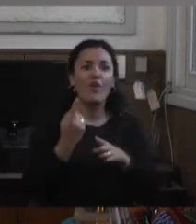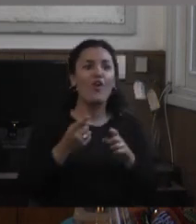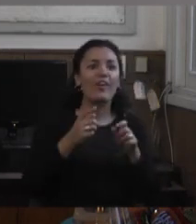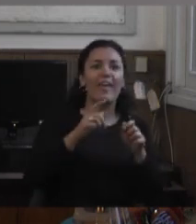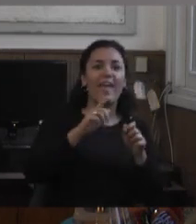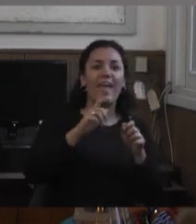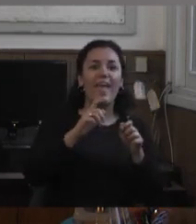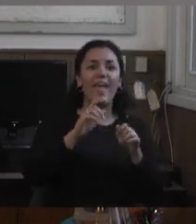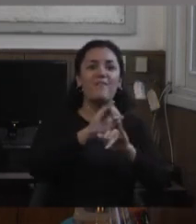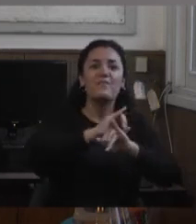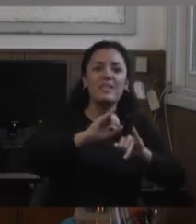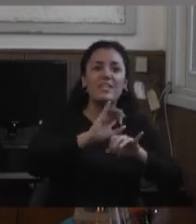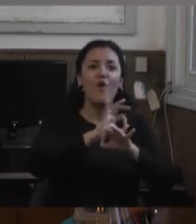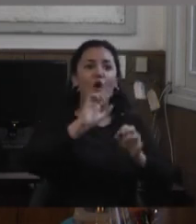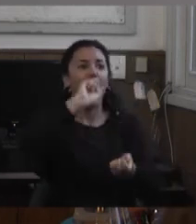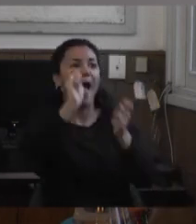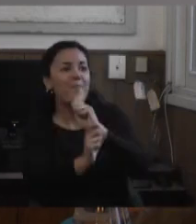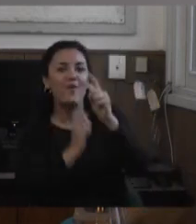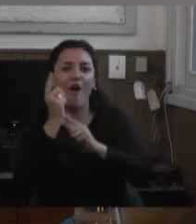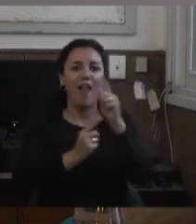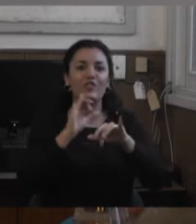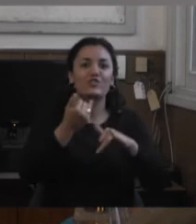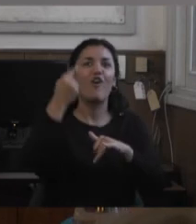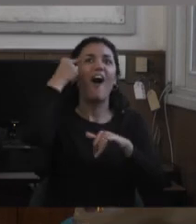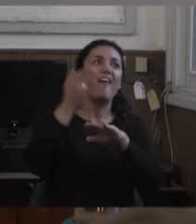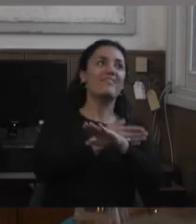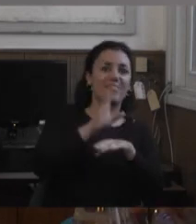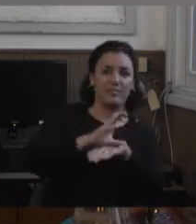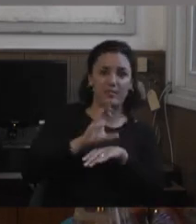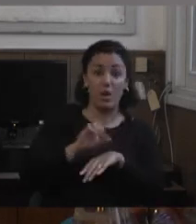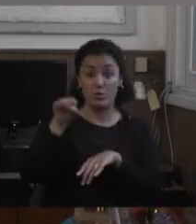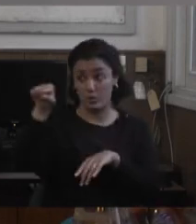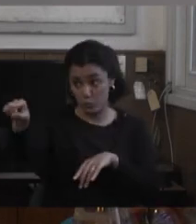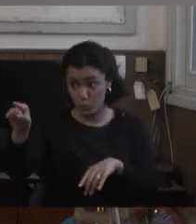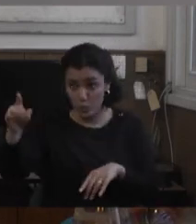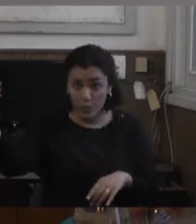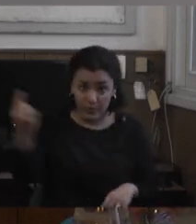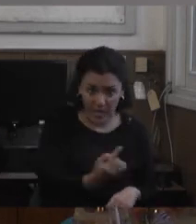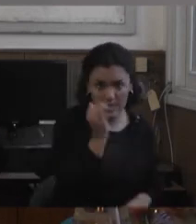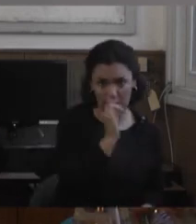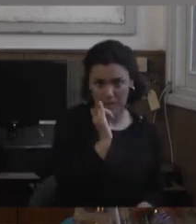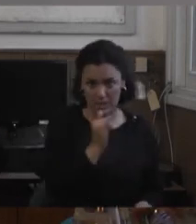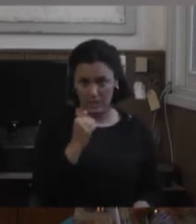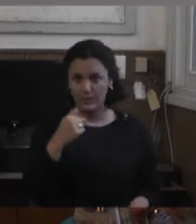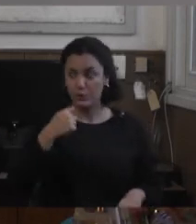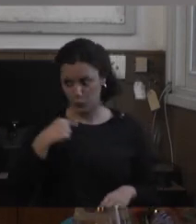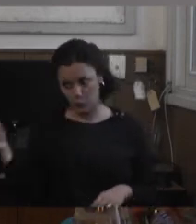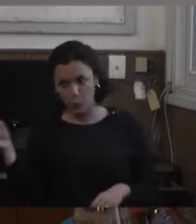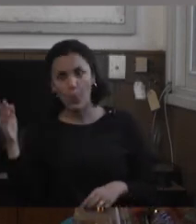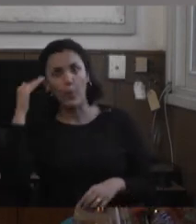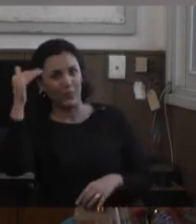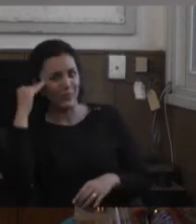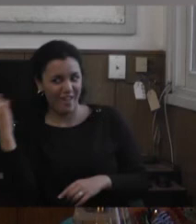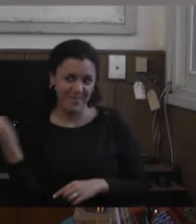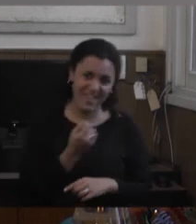altere como tenía pensada la clase ahí lo anecdótico es si venís vos sí como digo yo soy la presencia de saber de la discapacidad